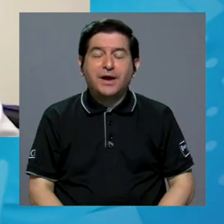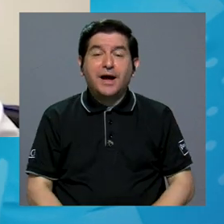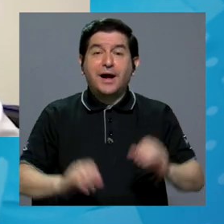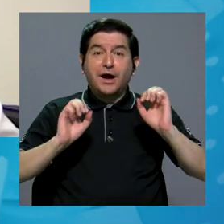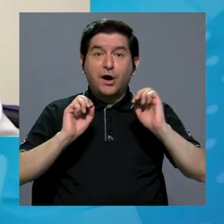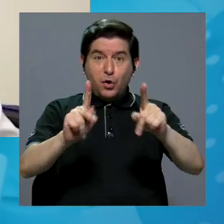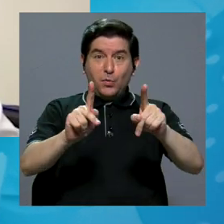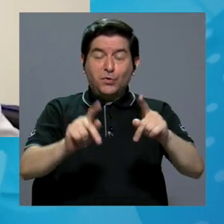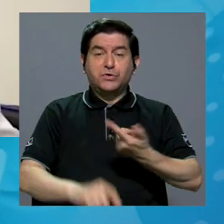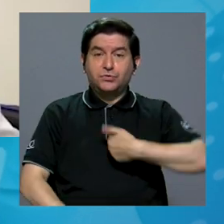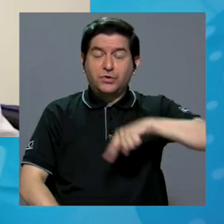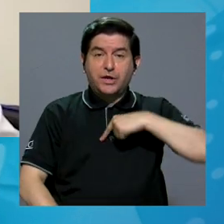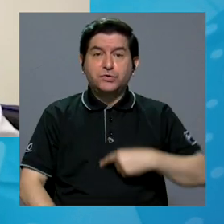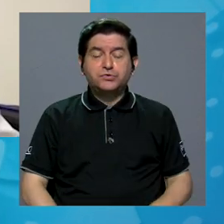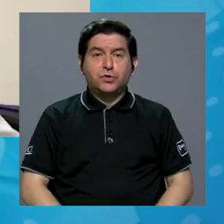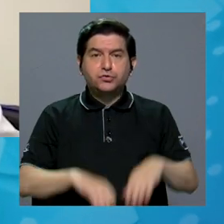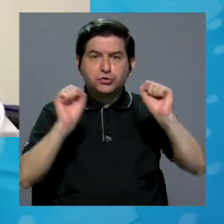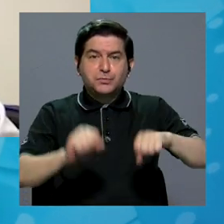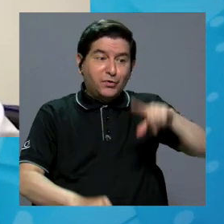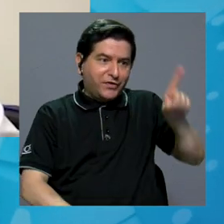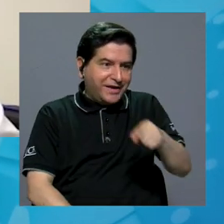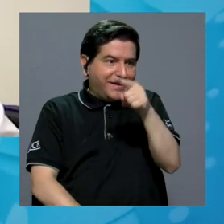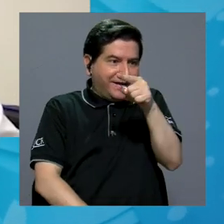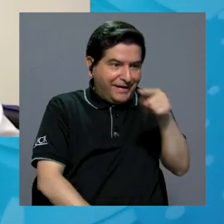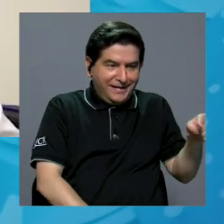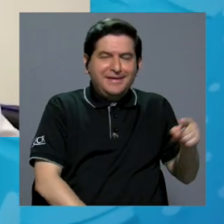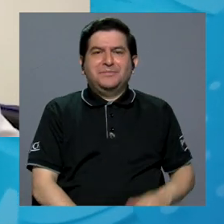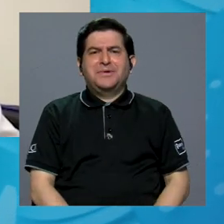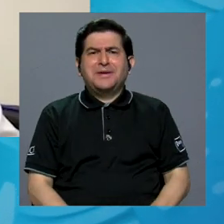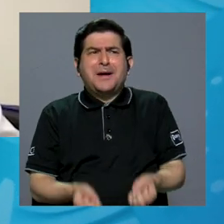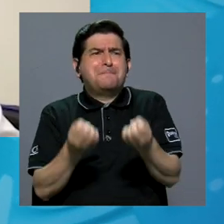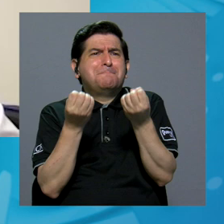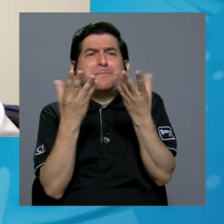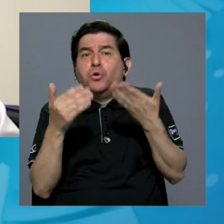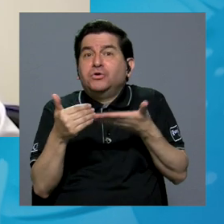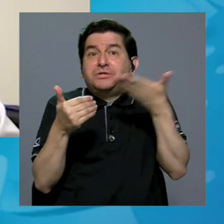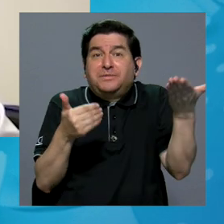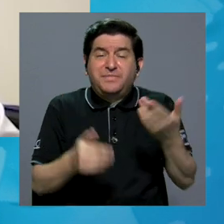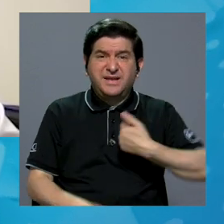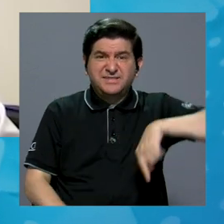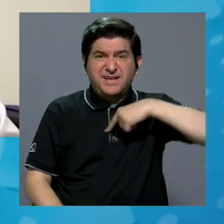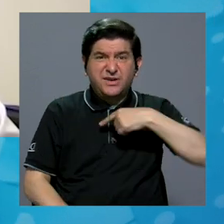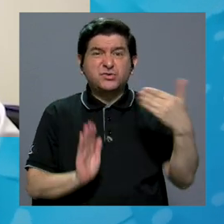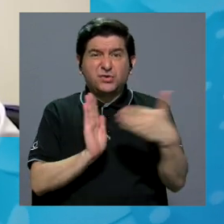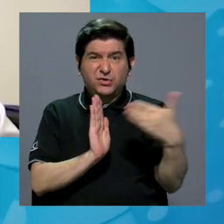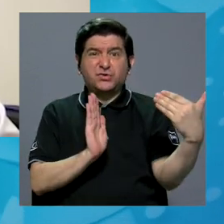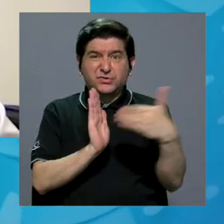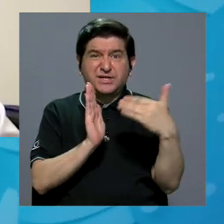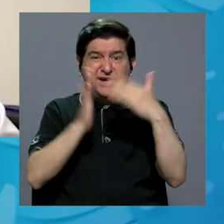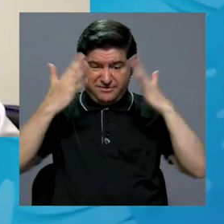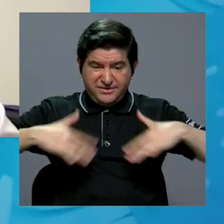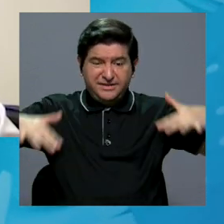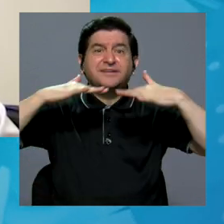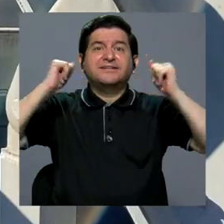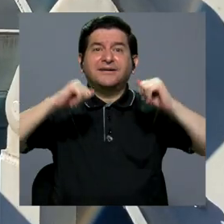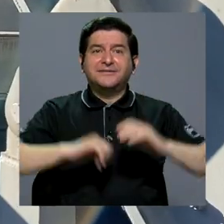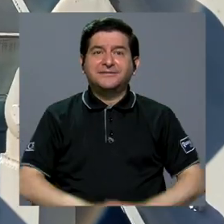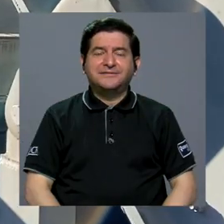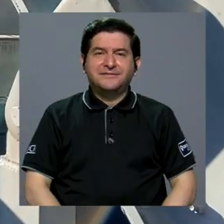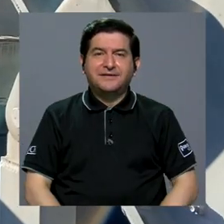de que, de deshacernos, entre comillas, ¿verdad? De un montón de cosas que lo que nos está haciendo es perjudicando el medio ambiente.